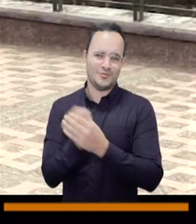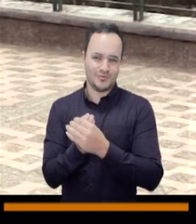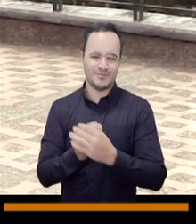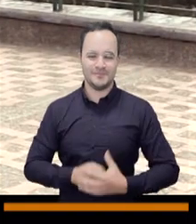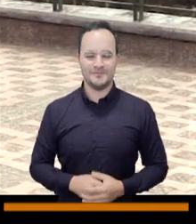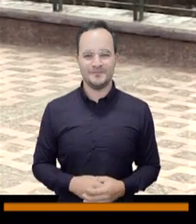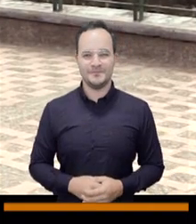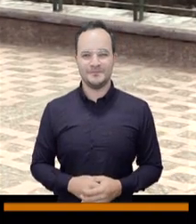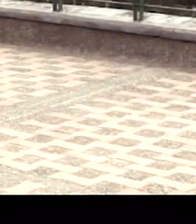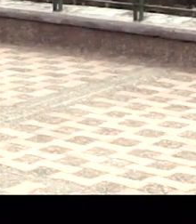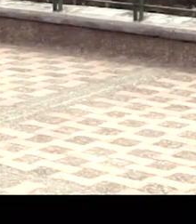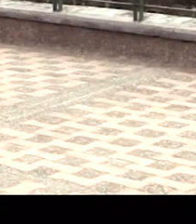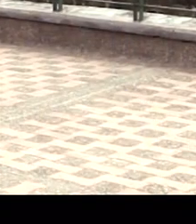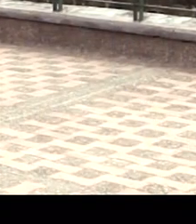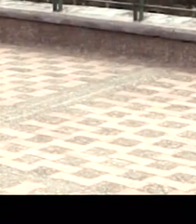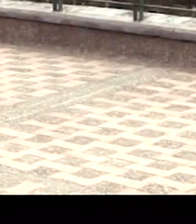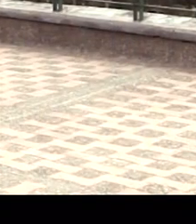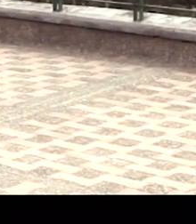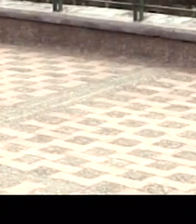acompañan en una puesta en escena.